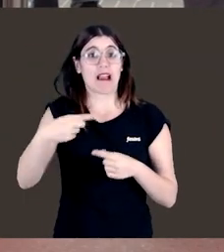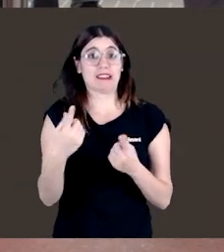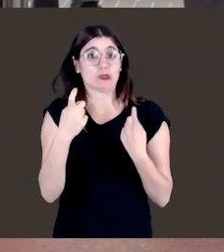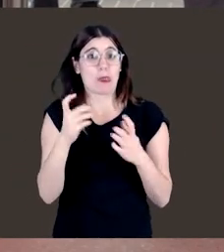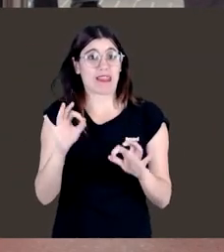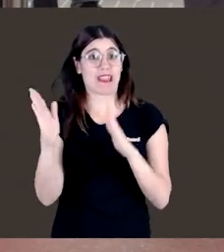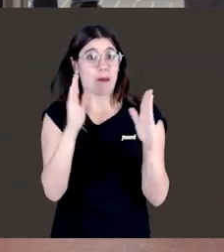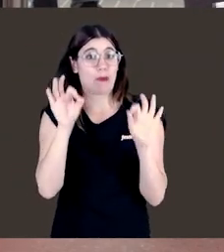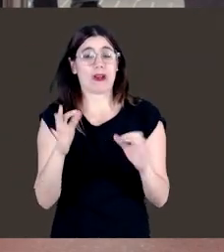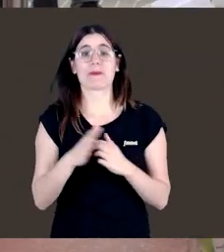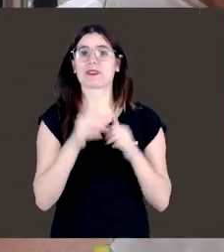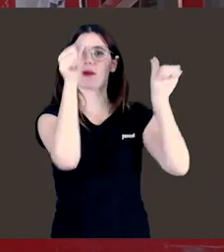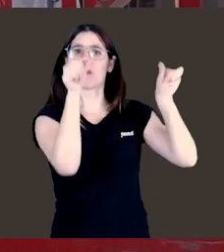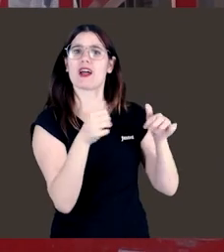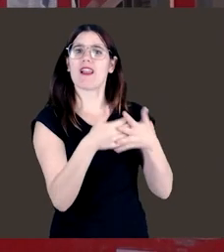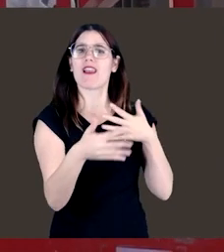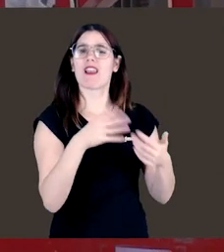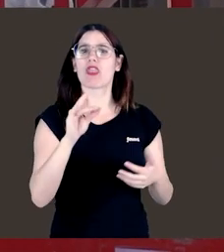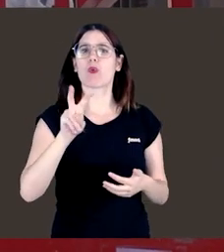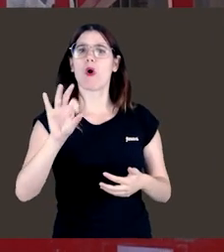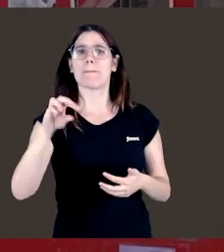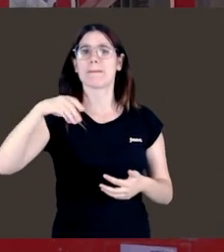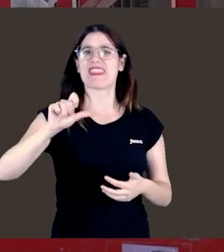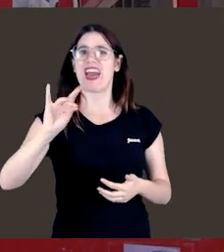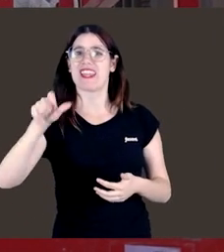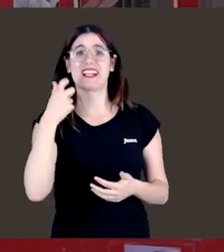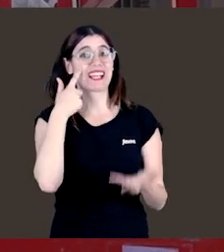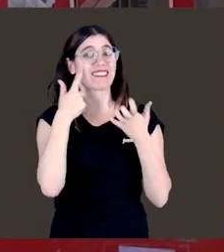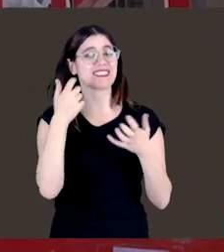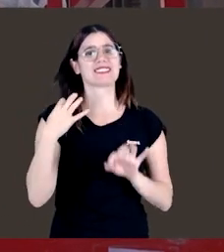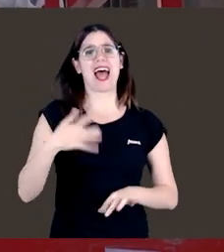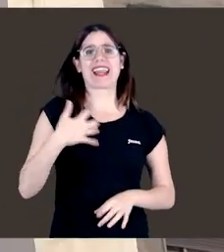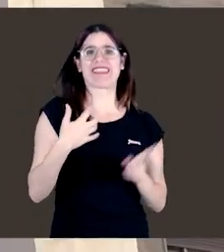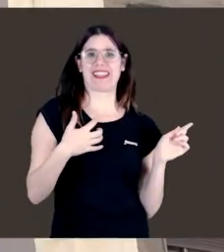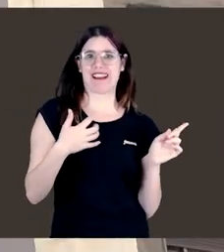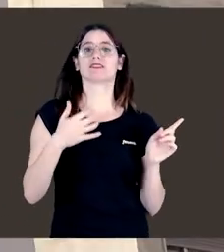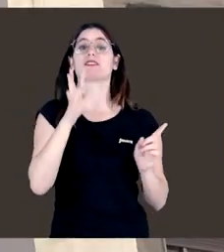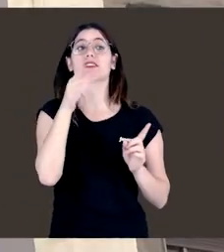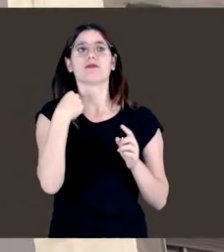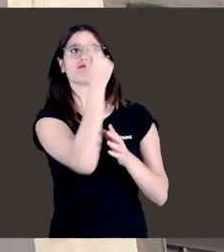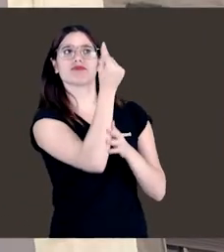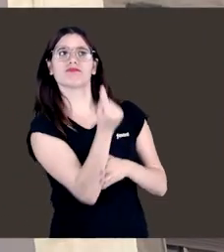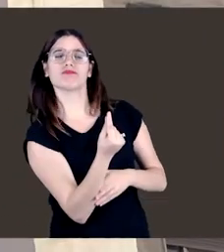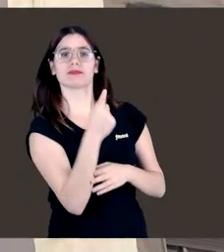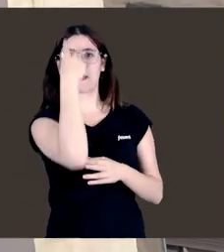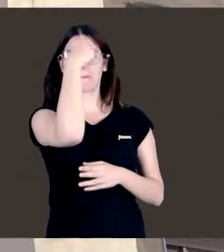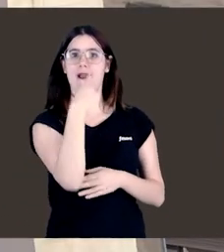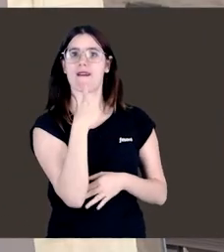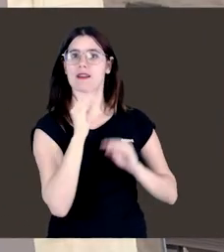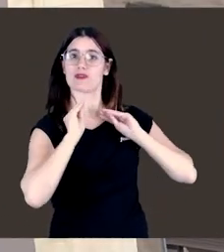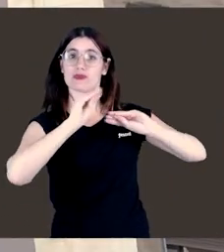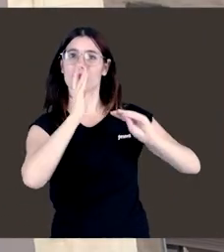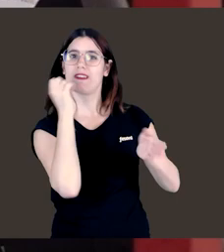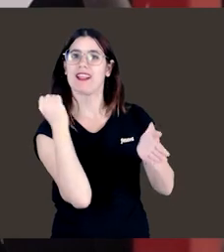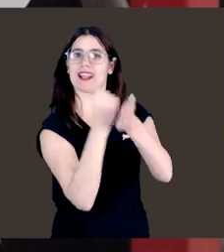típica estudiante de la época. El mural es obra del dúo Medianeras, unas artistas argentinas que han recreado la